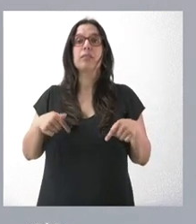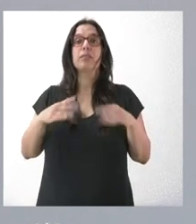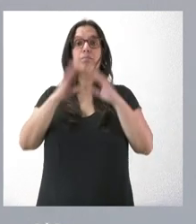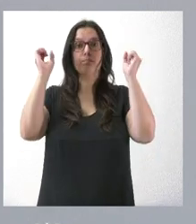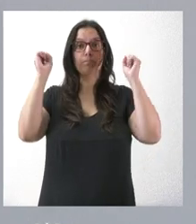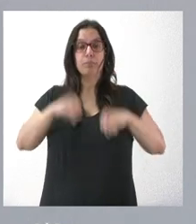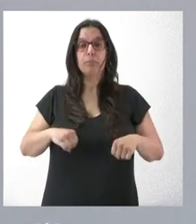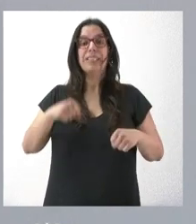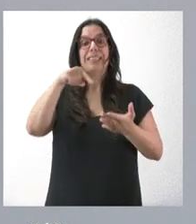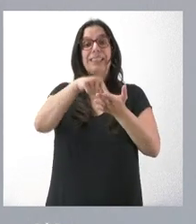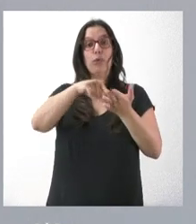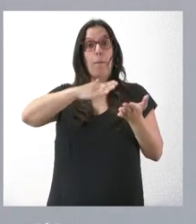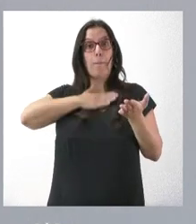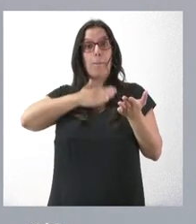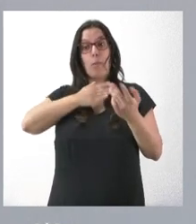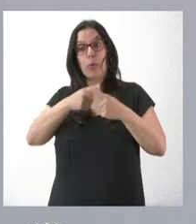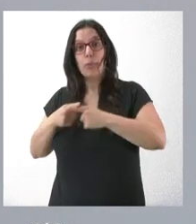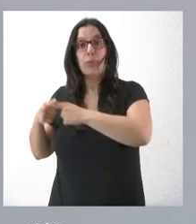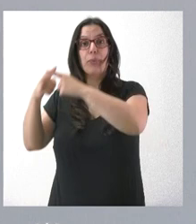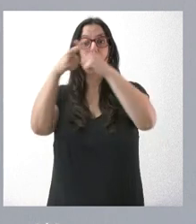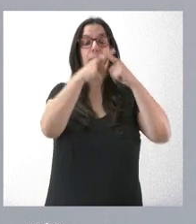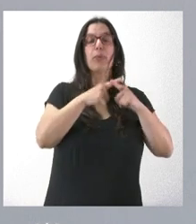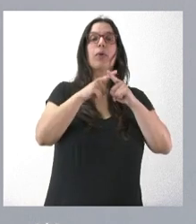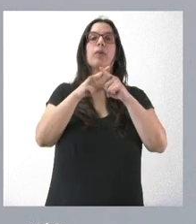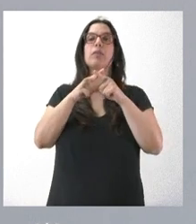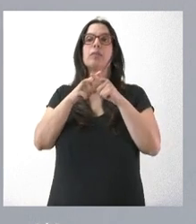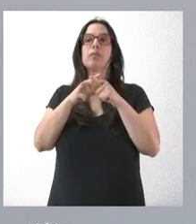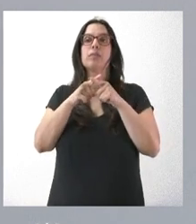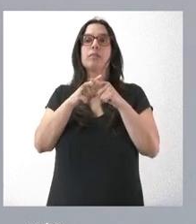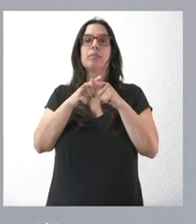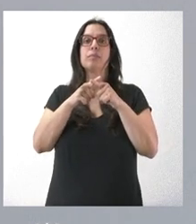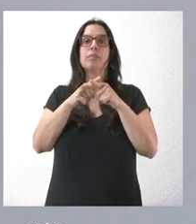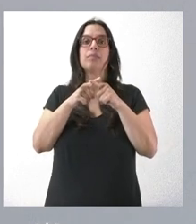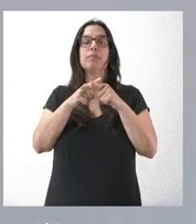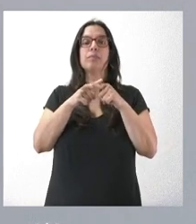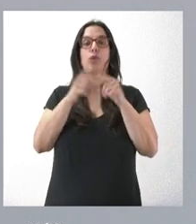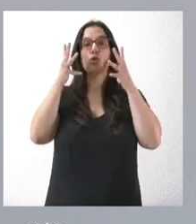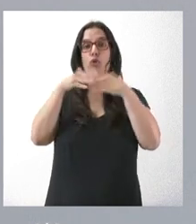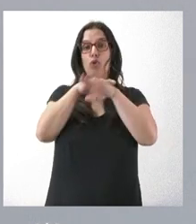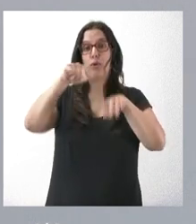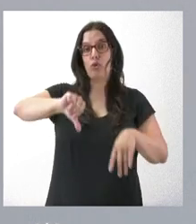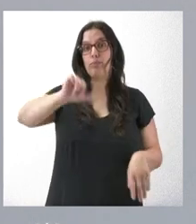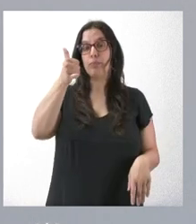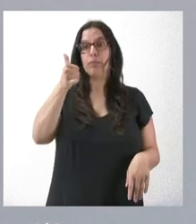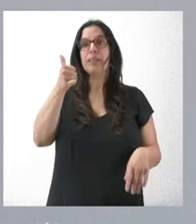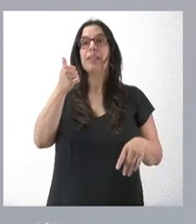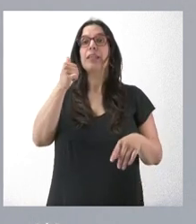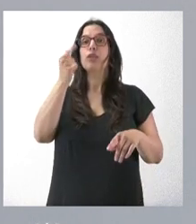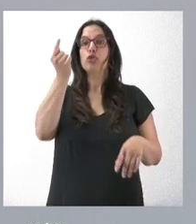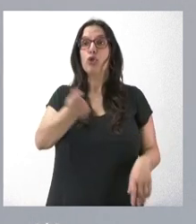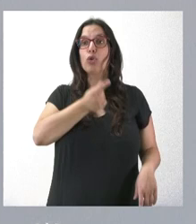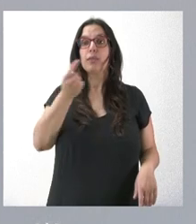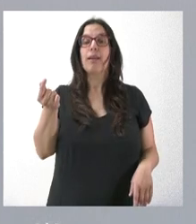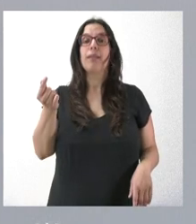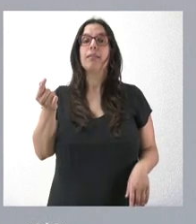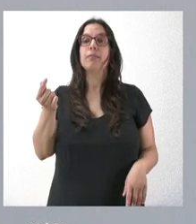tributos propios son los que se distribuyen en esta mañana por el Consejo de Gobierno y la cifra alcanza